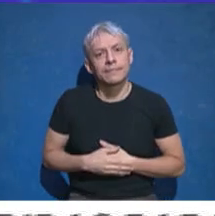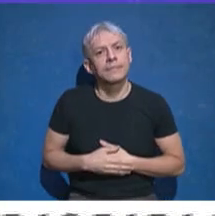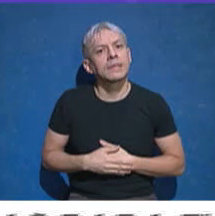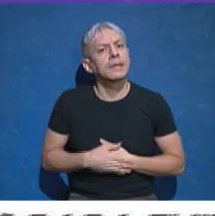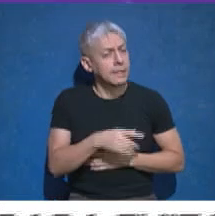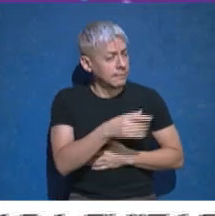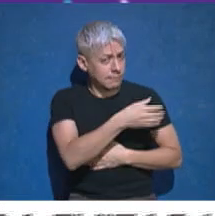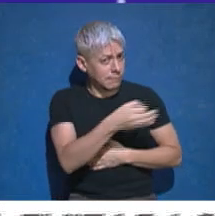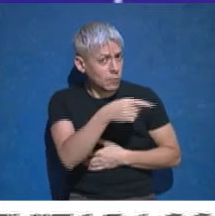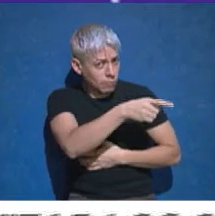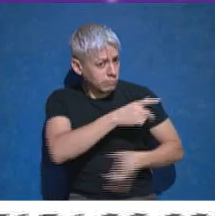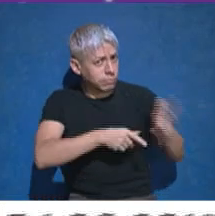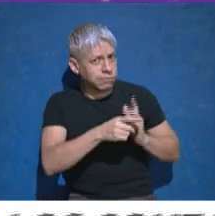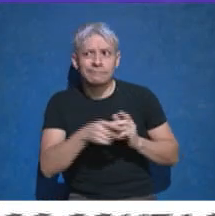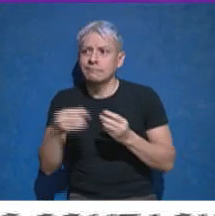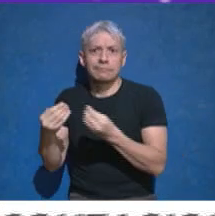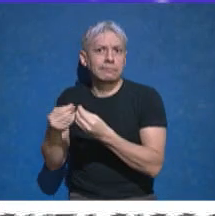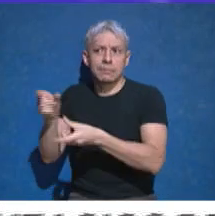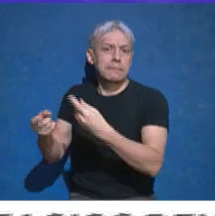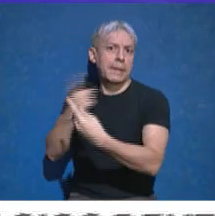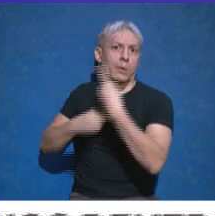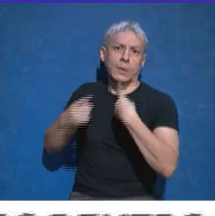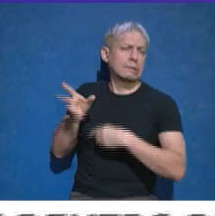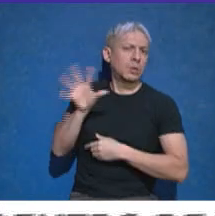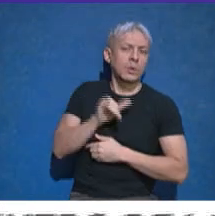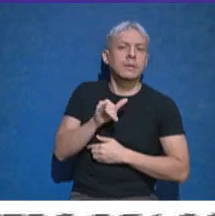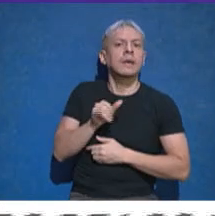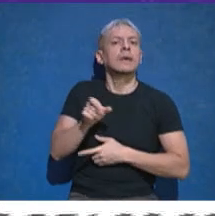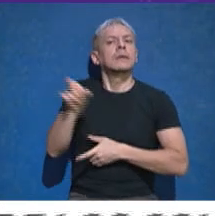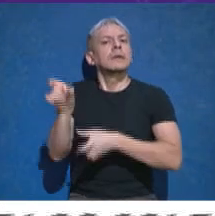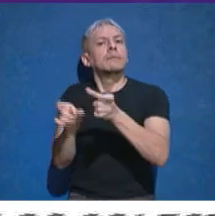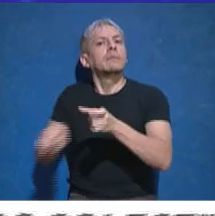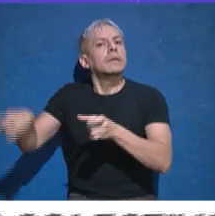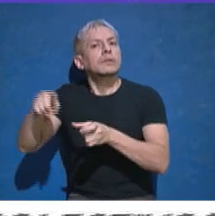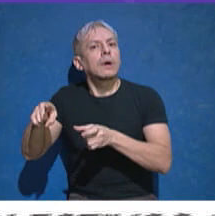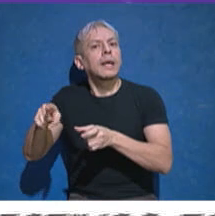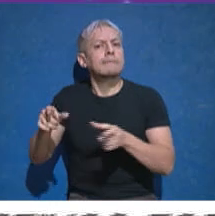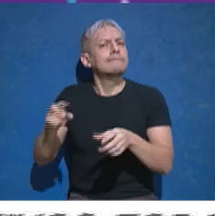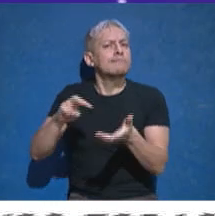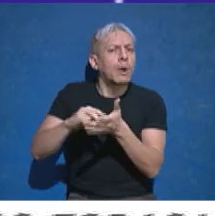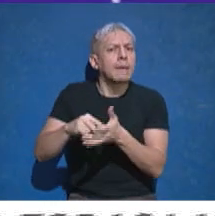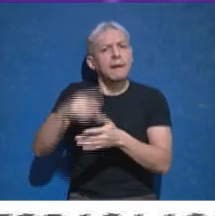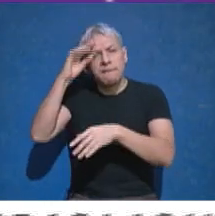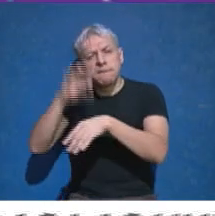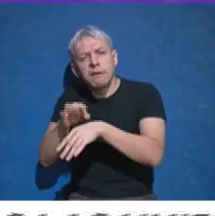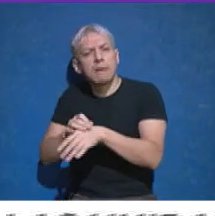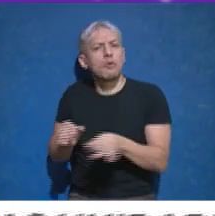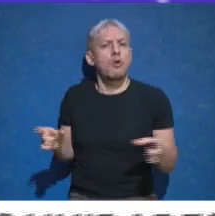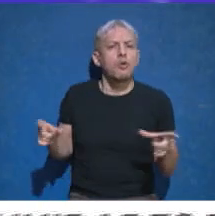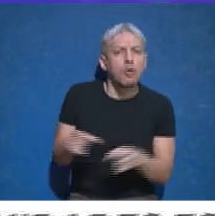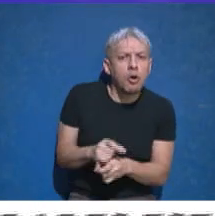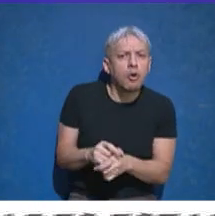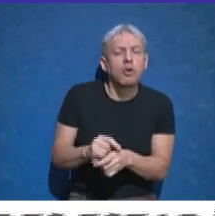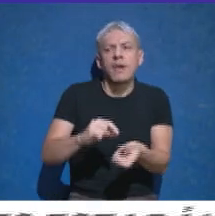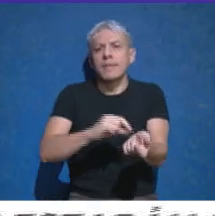mencionaba y es una de las tantas preguntas que recibimos a diario. Personas que han... pacientes oncológicos, personas con diabetes,